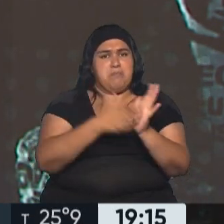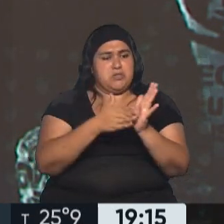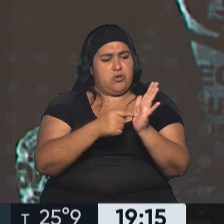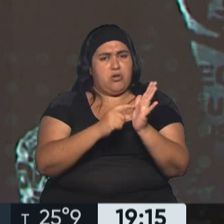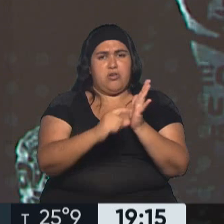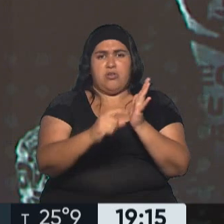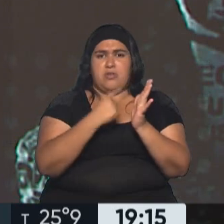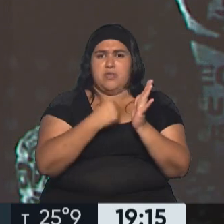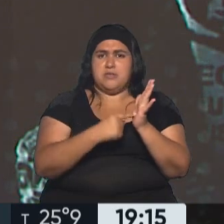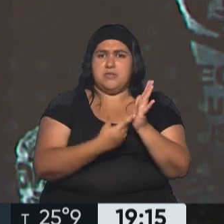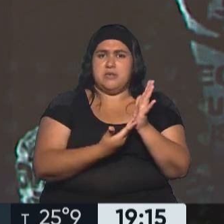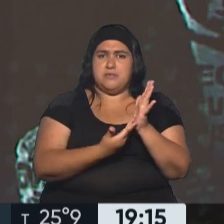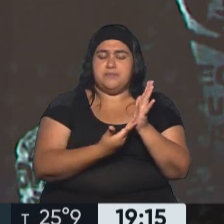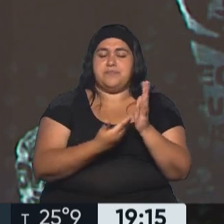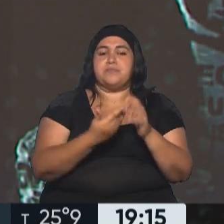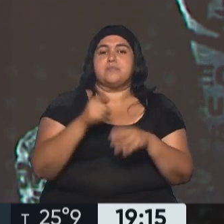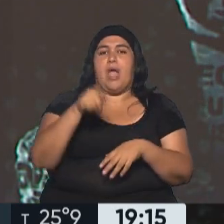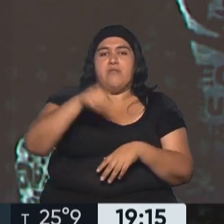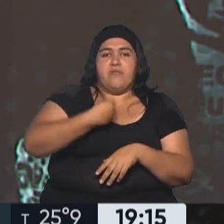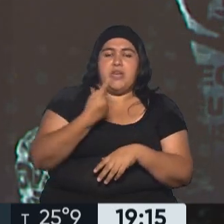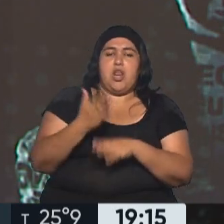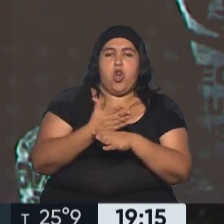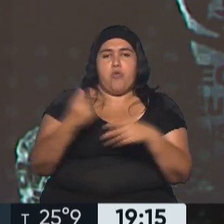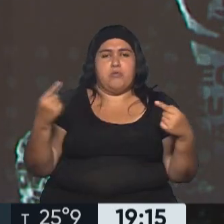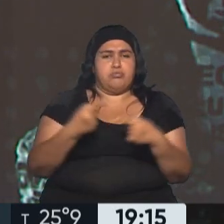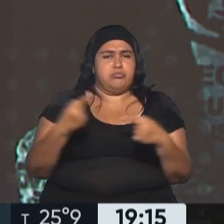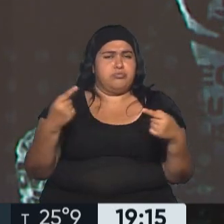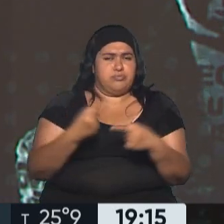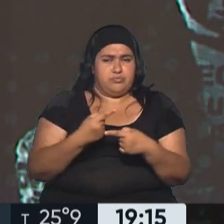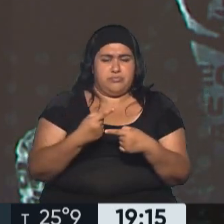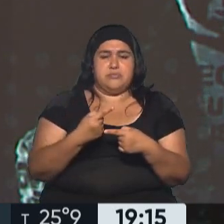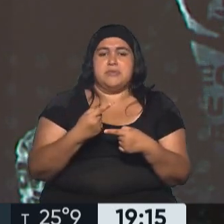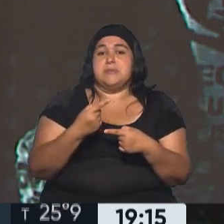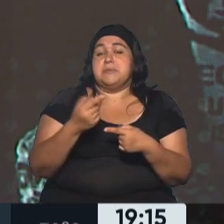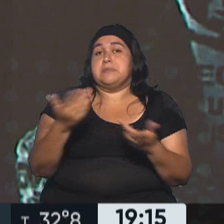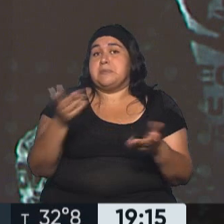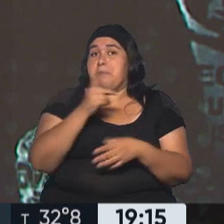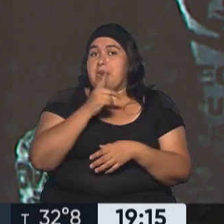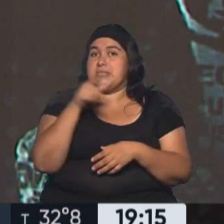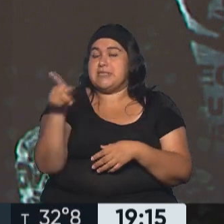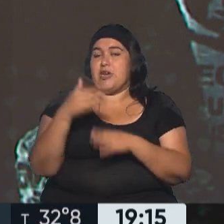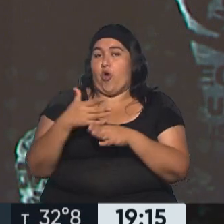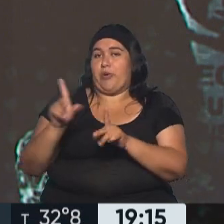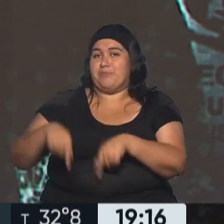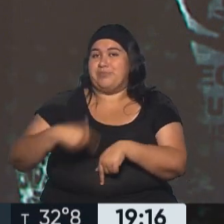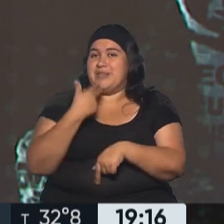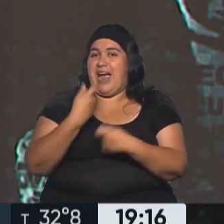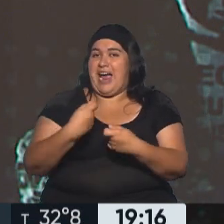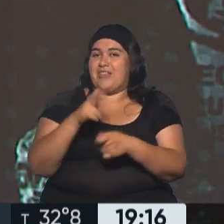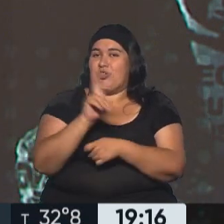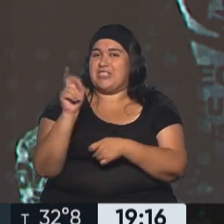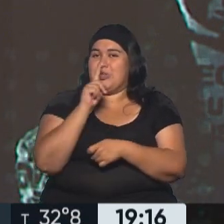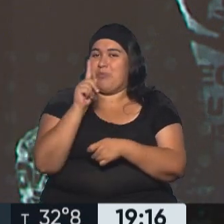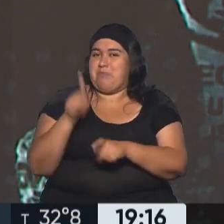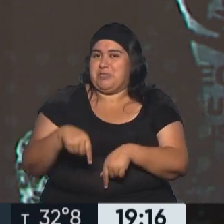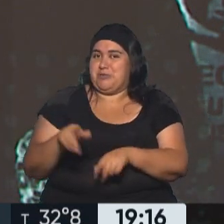300 mil pesos. Eso derivó de una discusión. Un gasto que él no sabía, aparentemente, que había hecho. Esa discusión